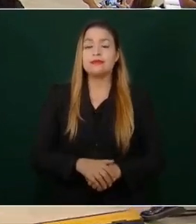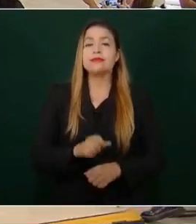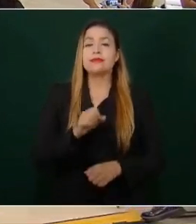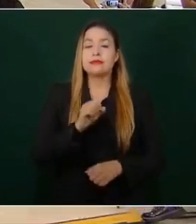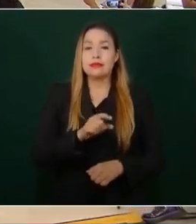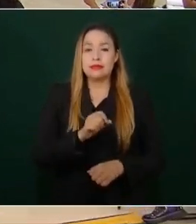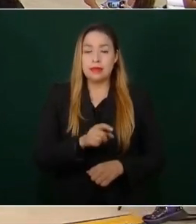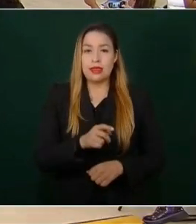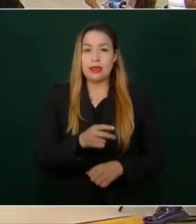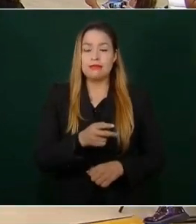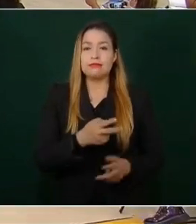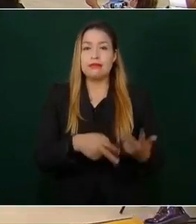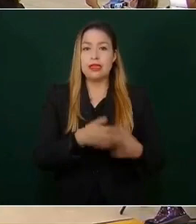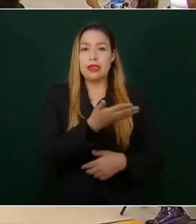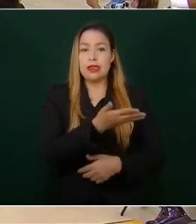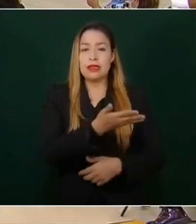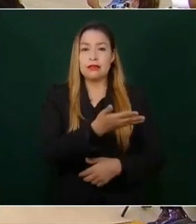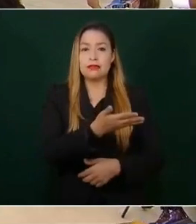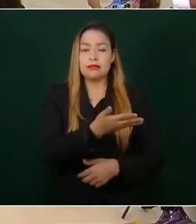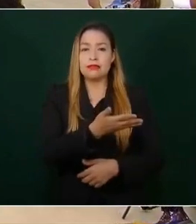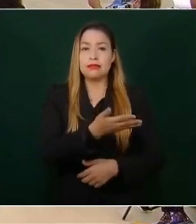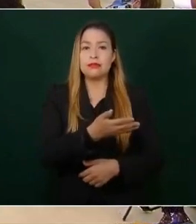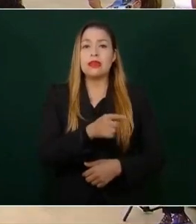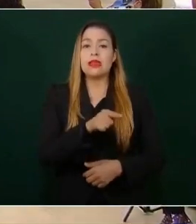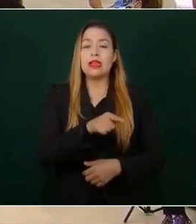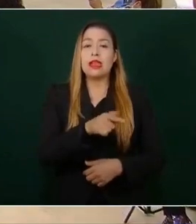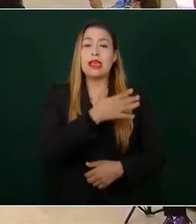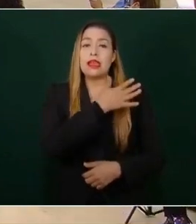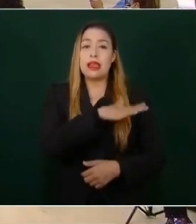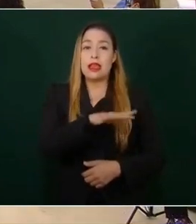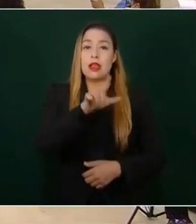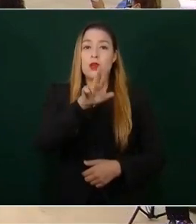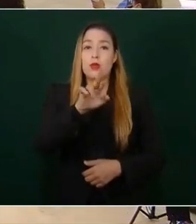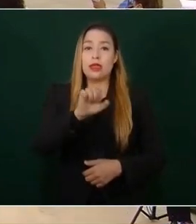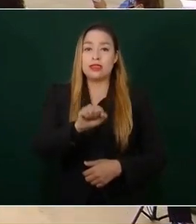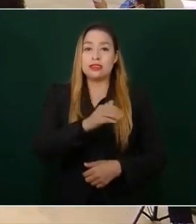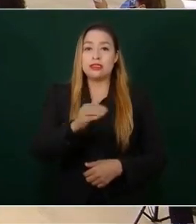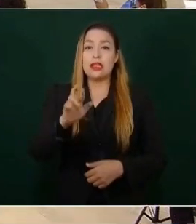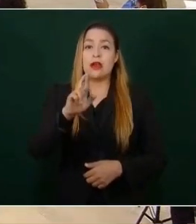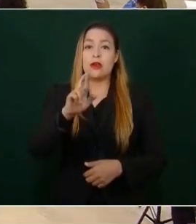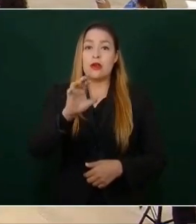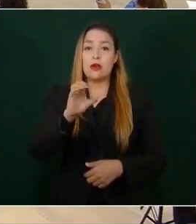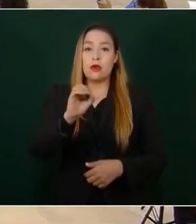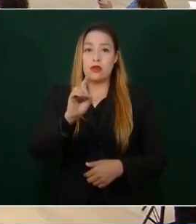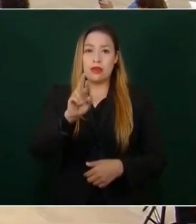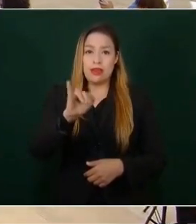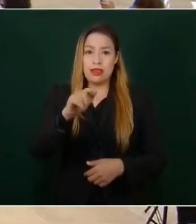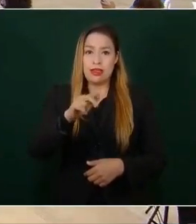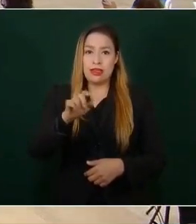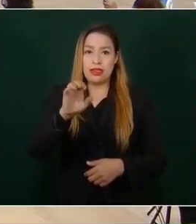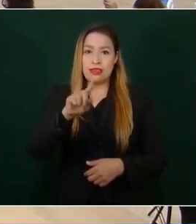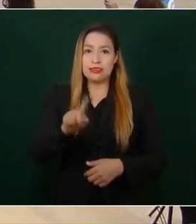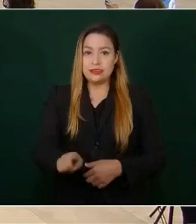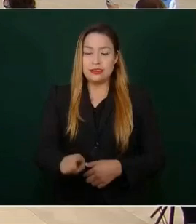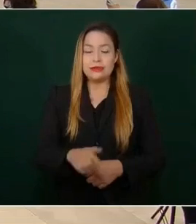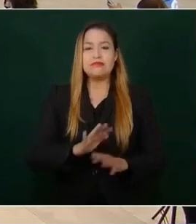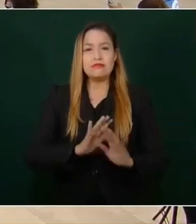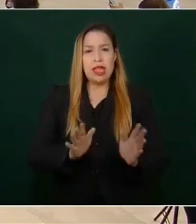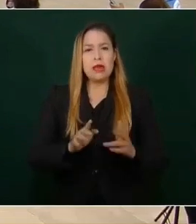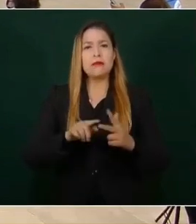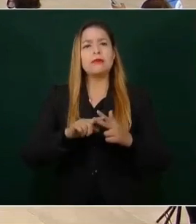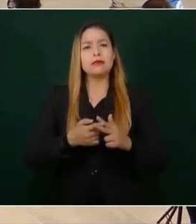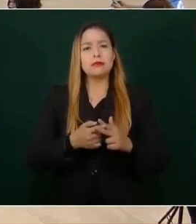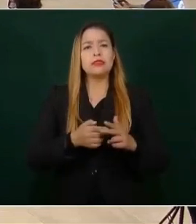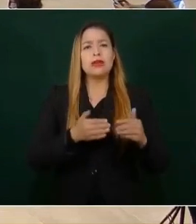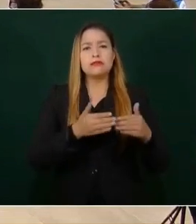Guardia Nacional, el general Luis Rodríguez Bucio. Vamos a iniciar. Cuando